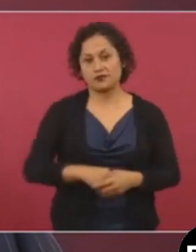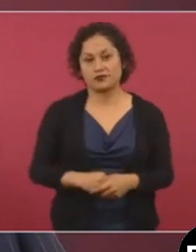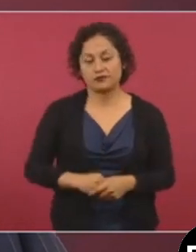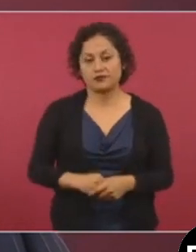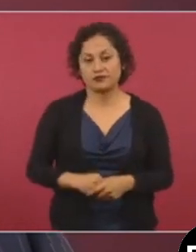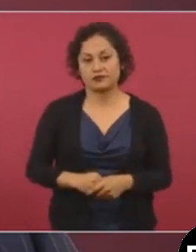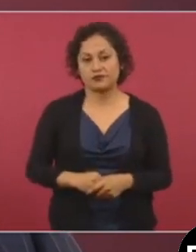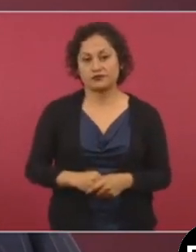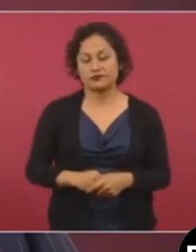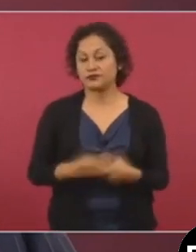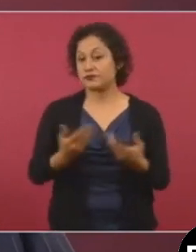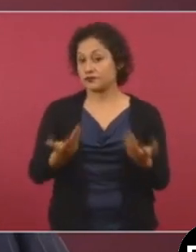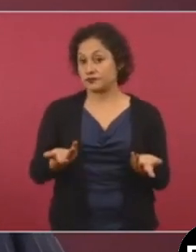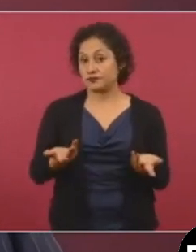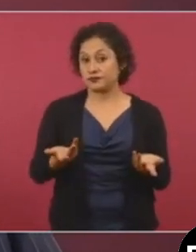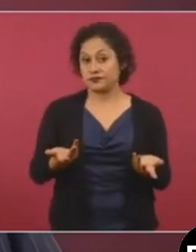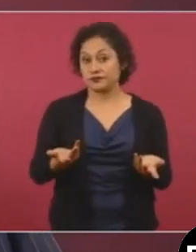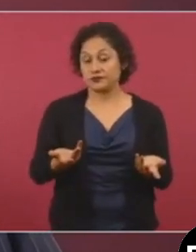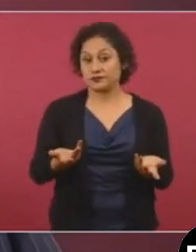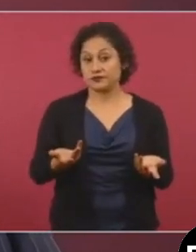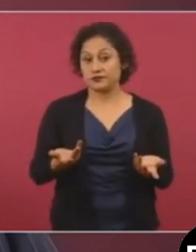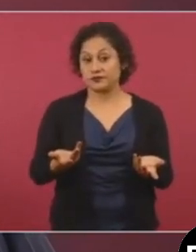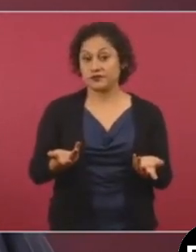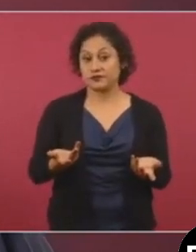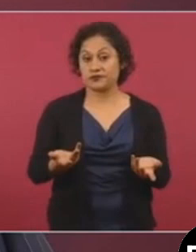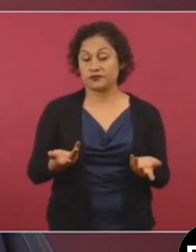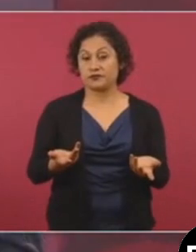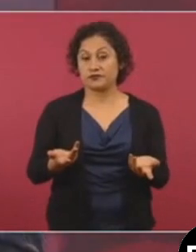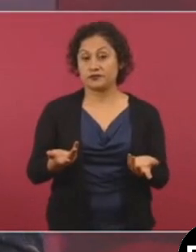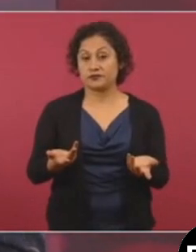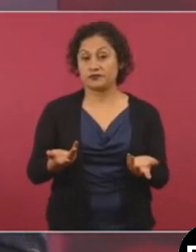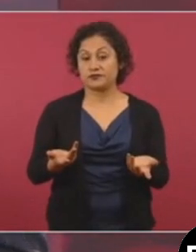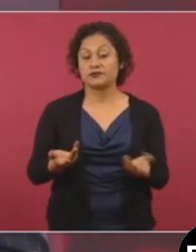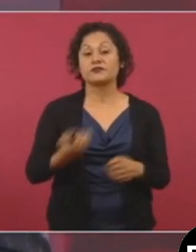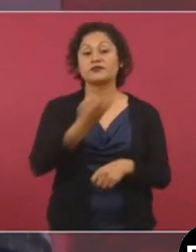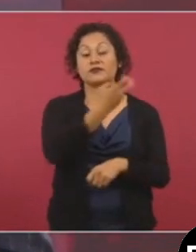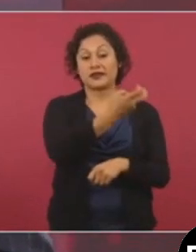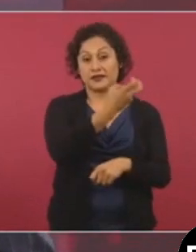estos legisladores republicanos.